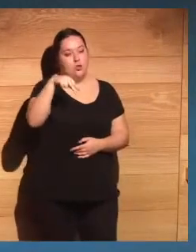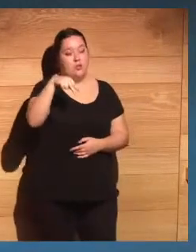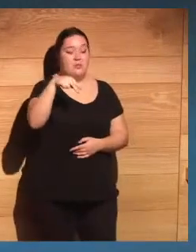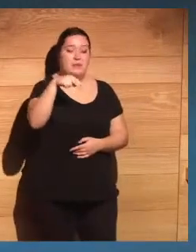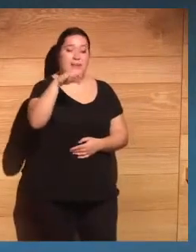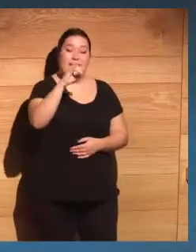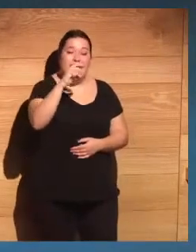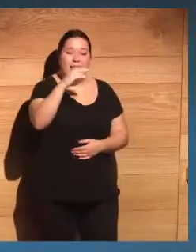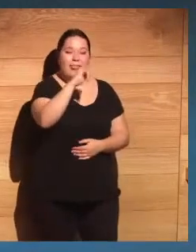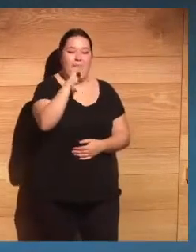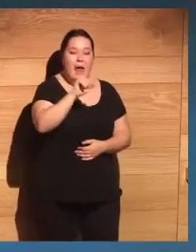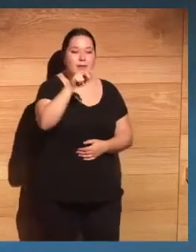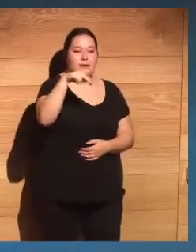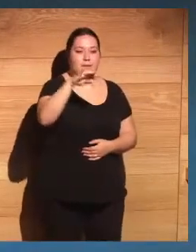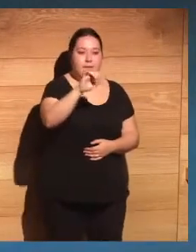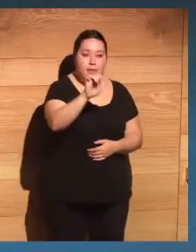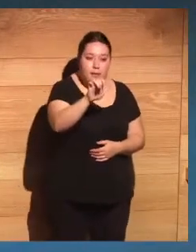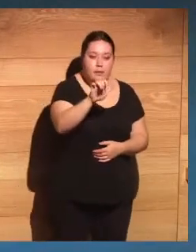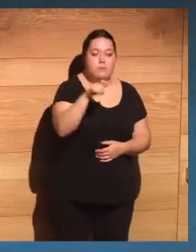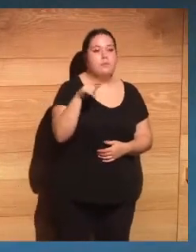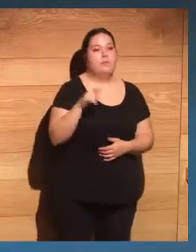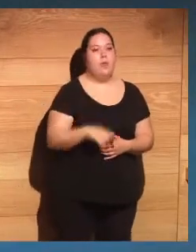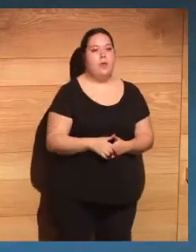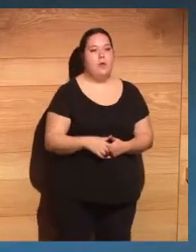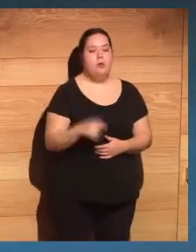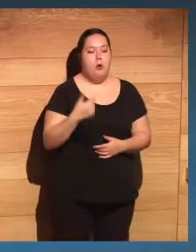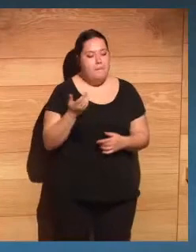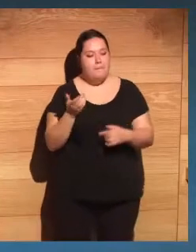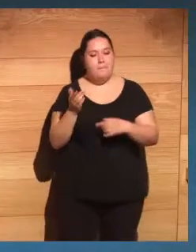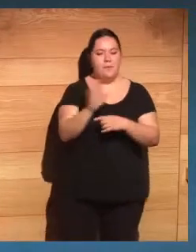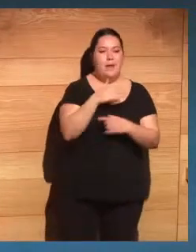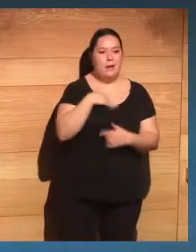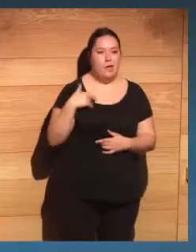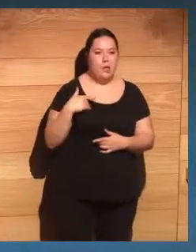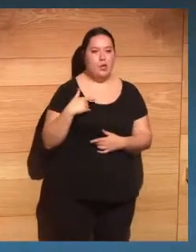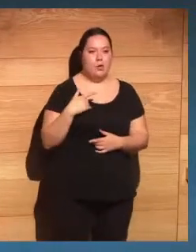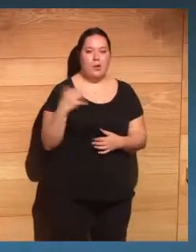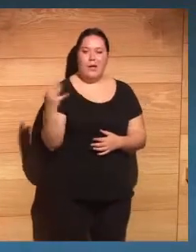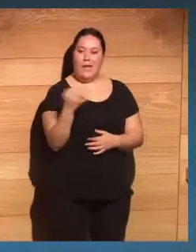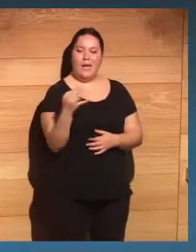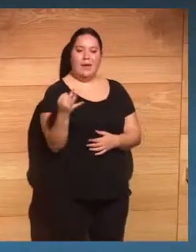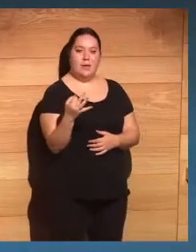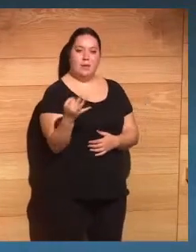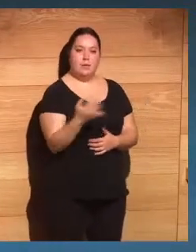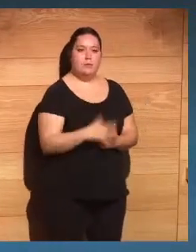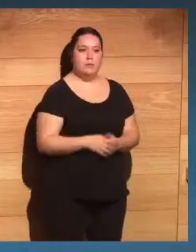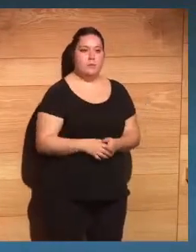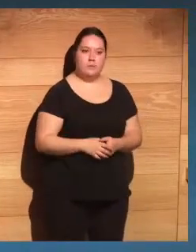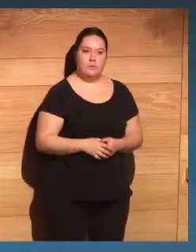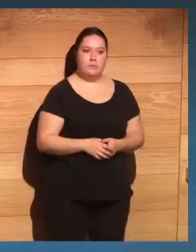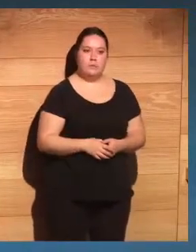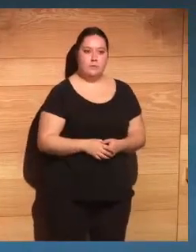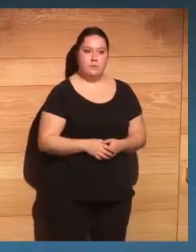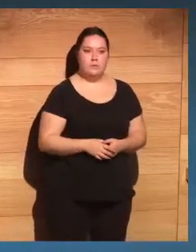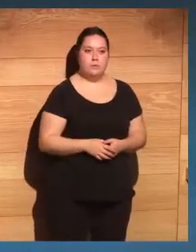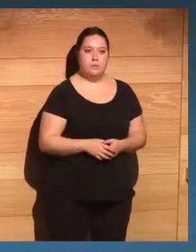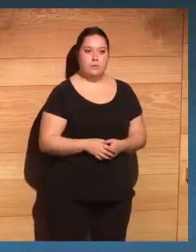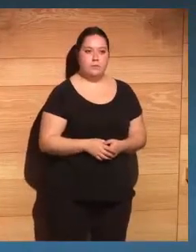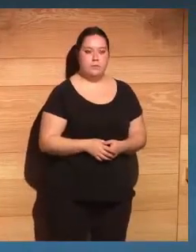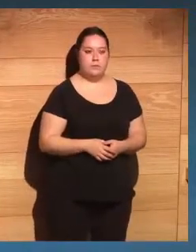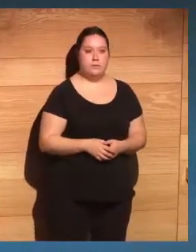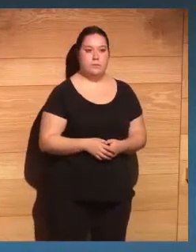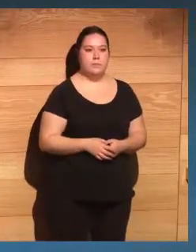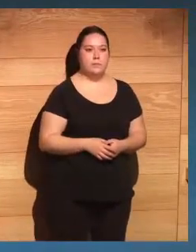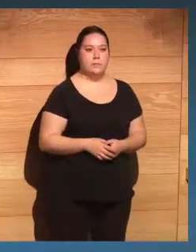CiberCotizante, brevemente voy a hacer una primera presentación de lo que es. Allá por